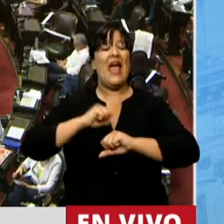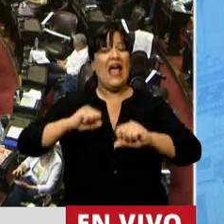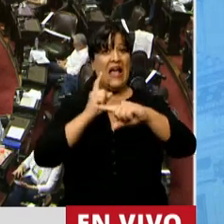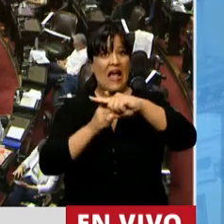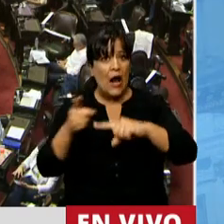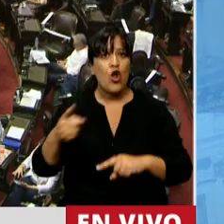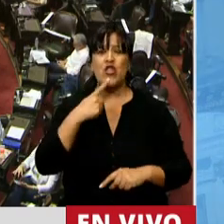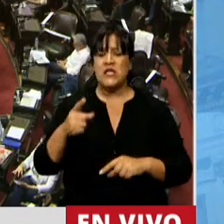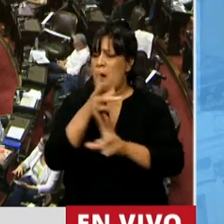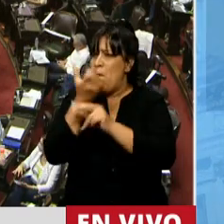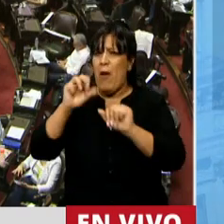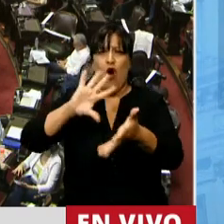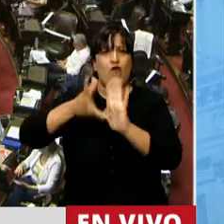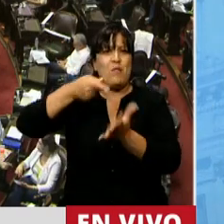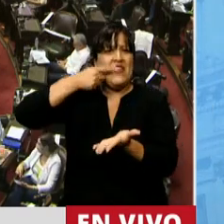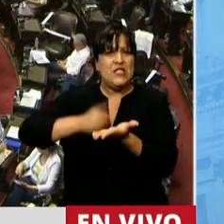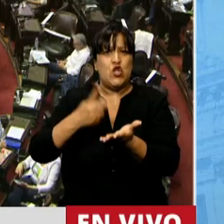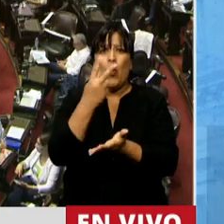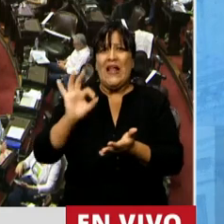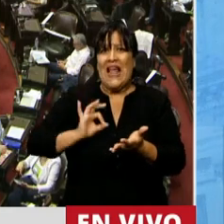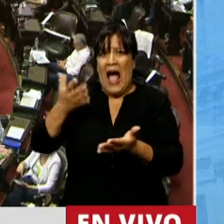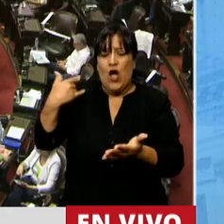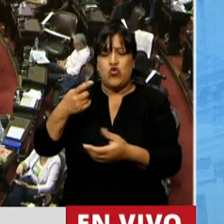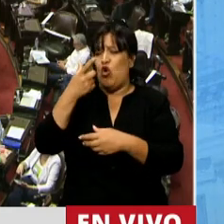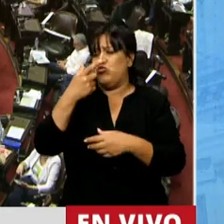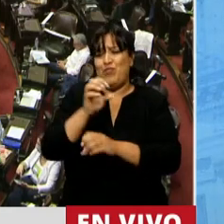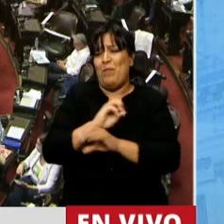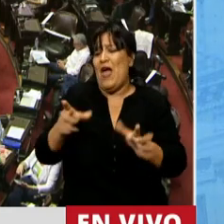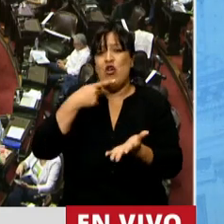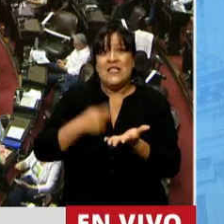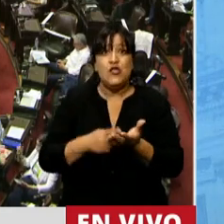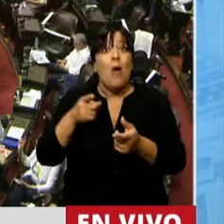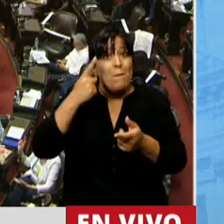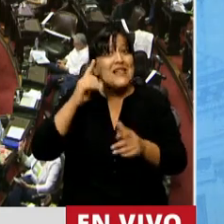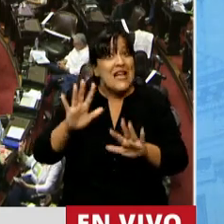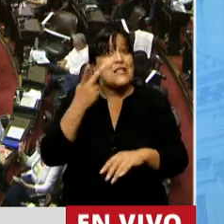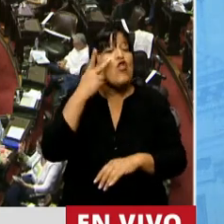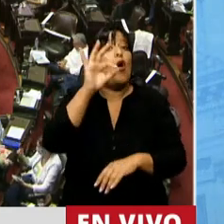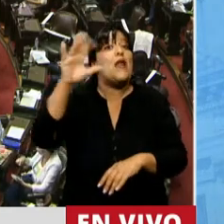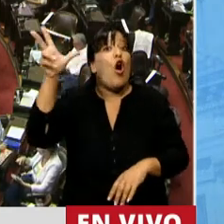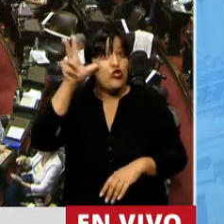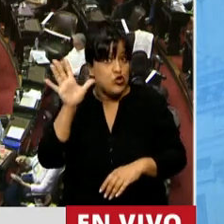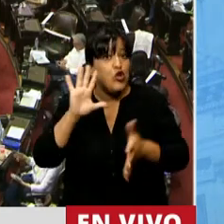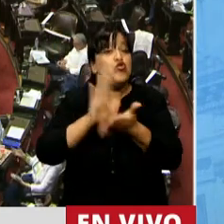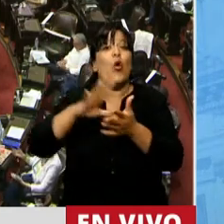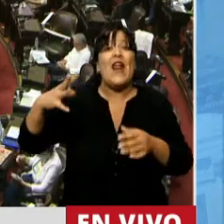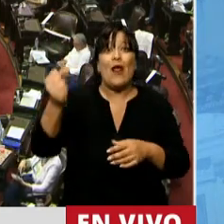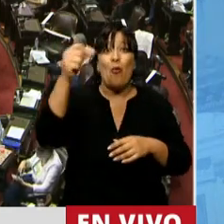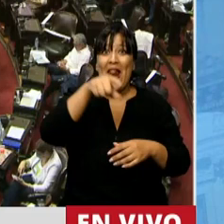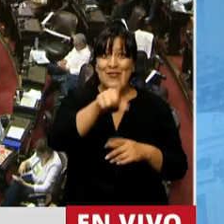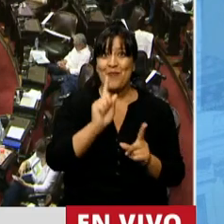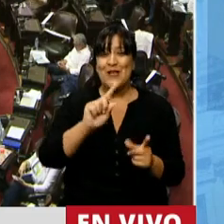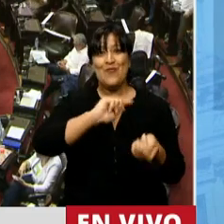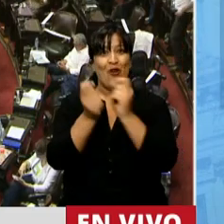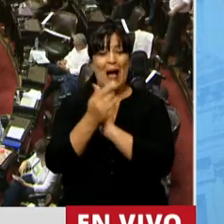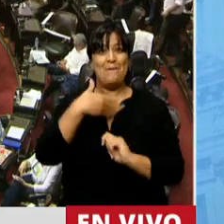2008, es la peor medida económica tomada en los últimos 20 años. Esto es lo que pensaban sobre la recuperación del sistema previsional